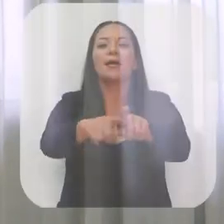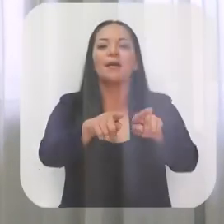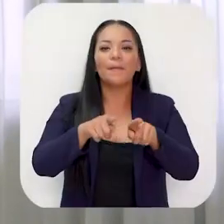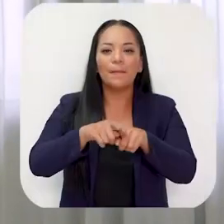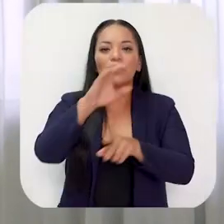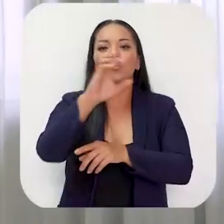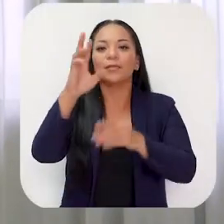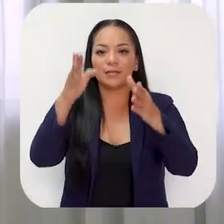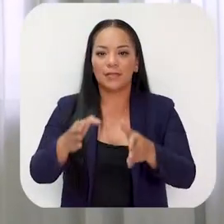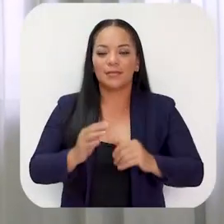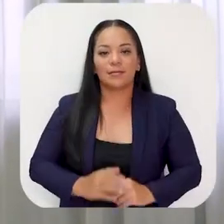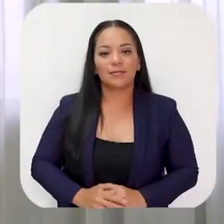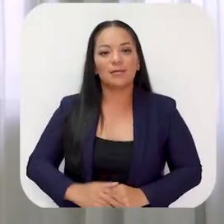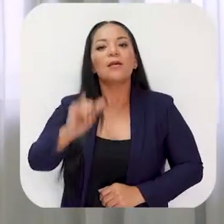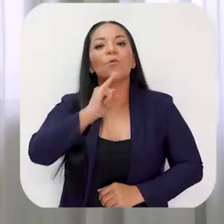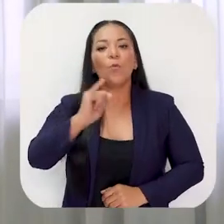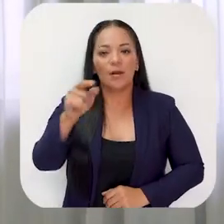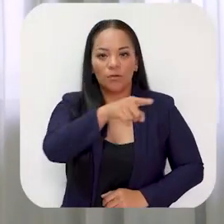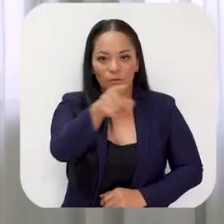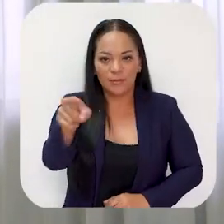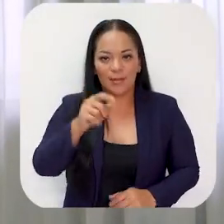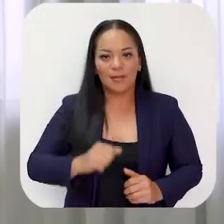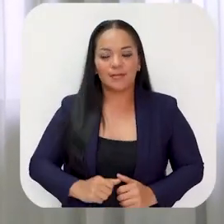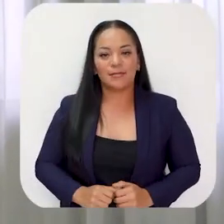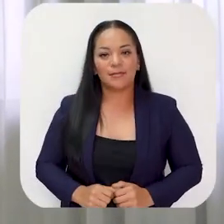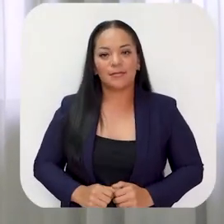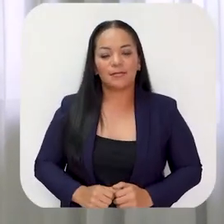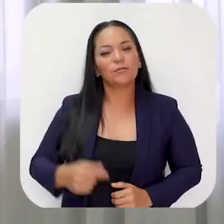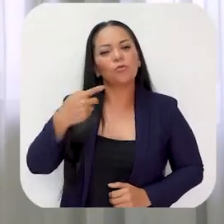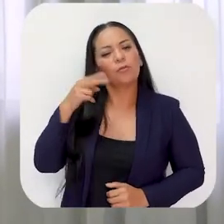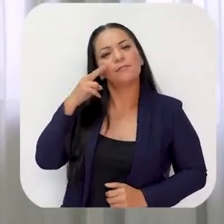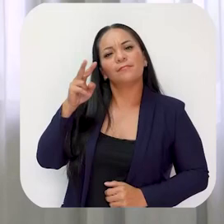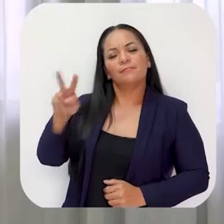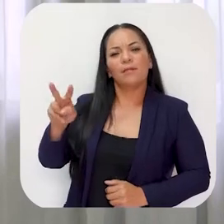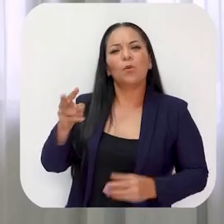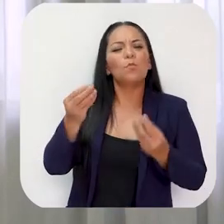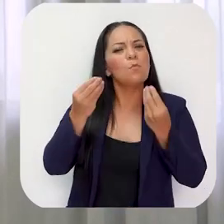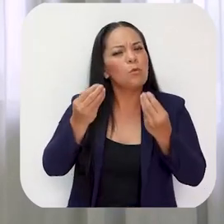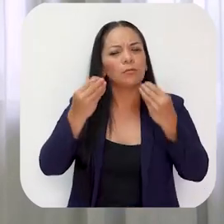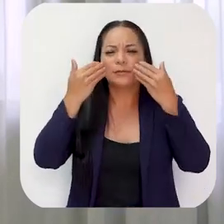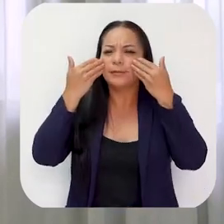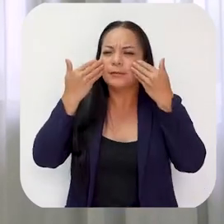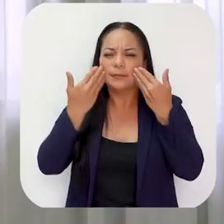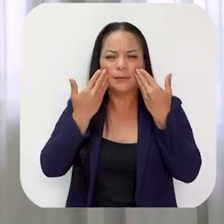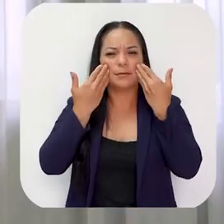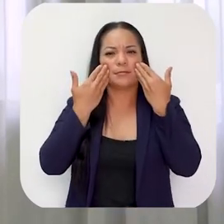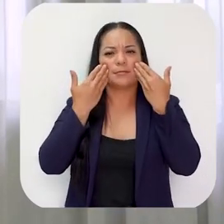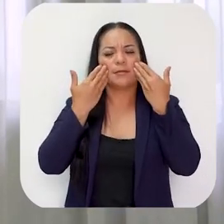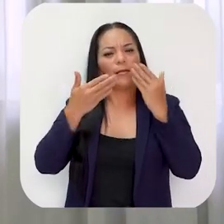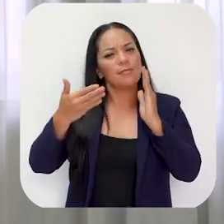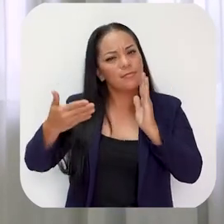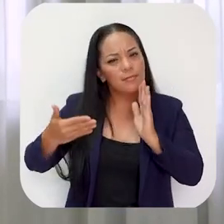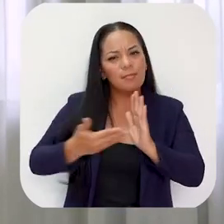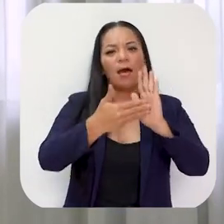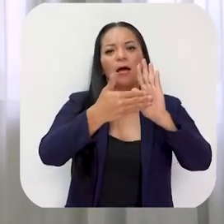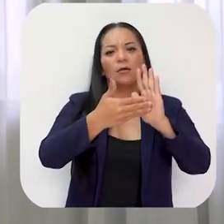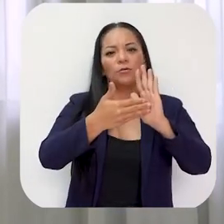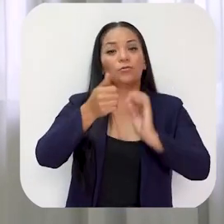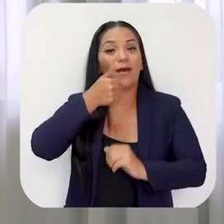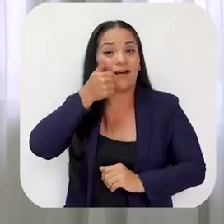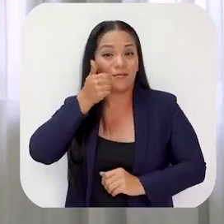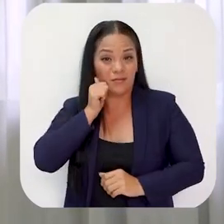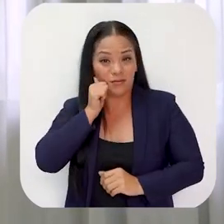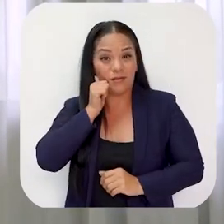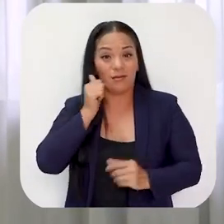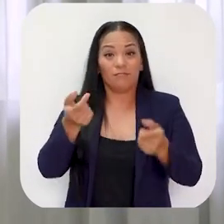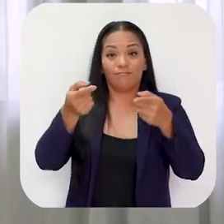Compatriotas, al igual que usted, veo con muchísima tristeza los daños que causó